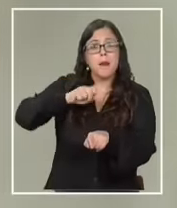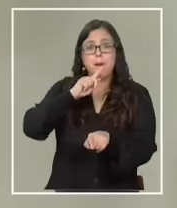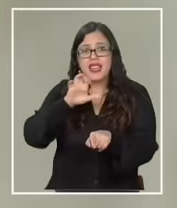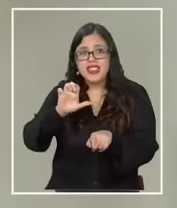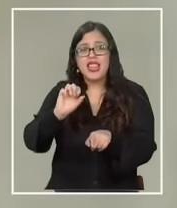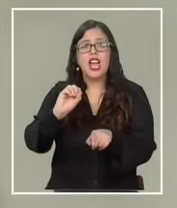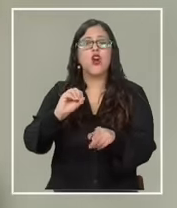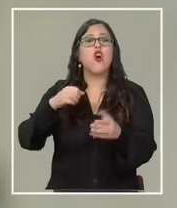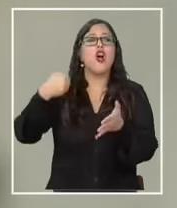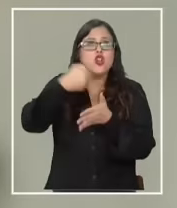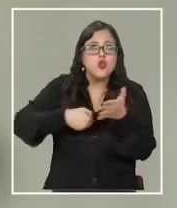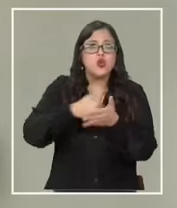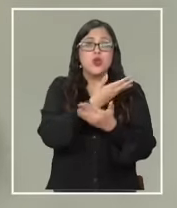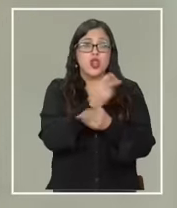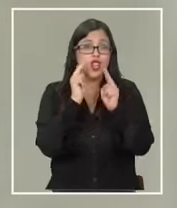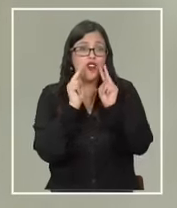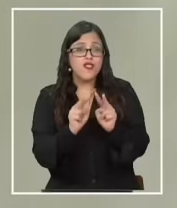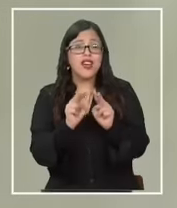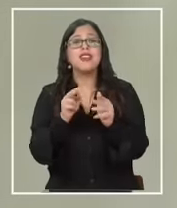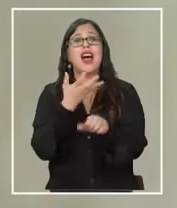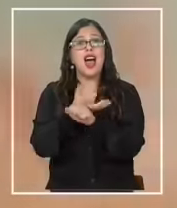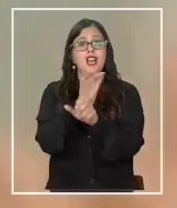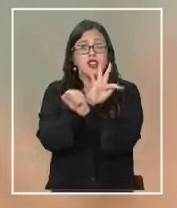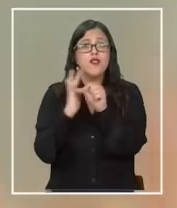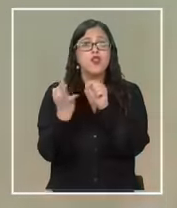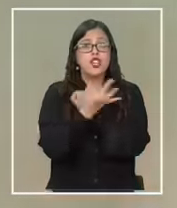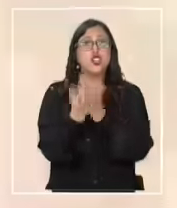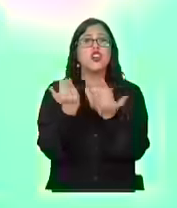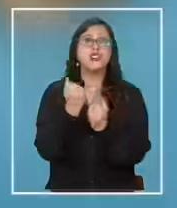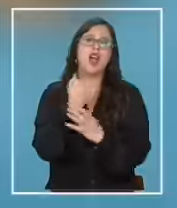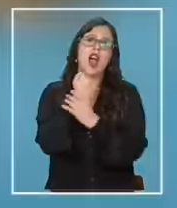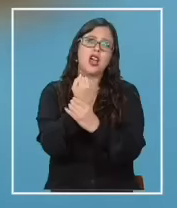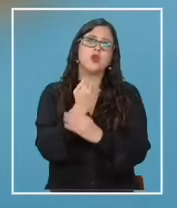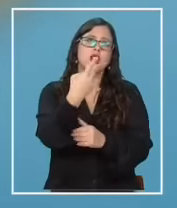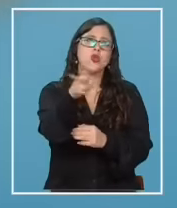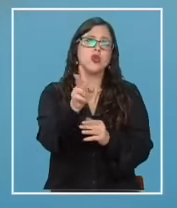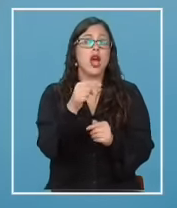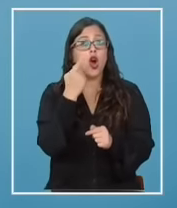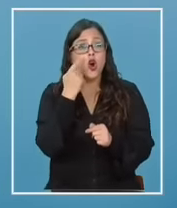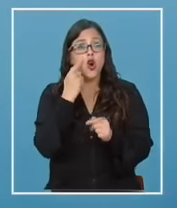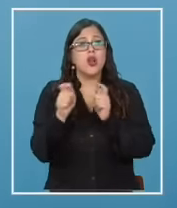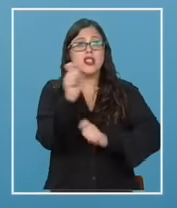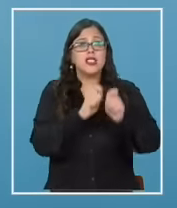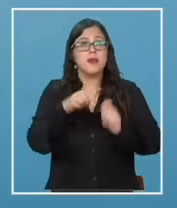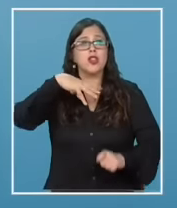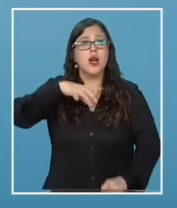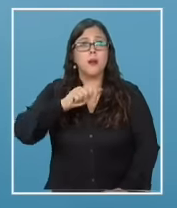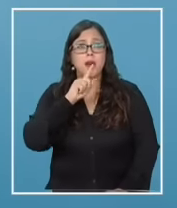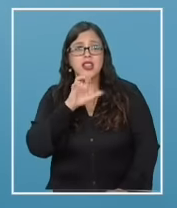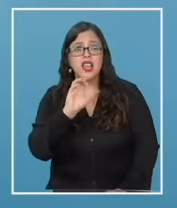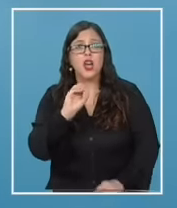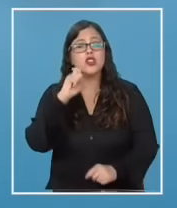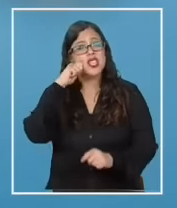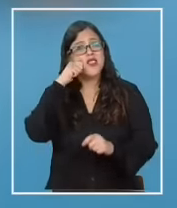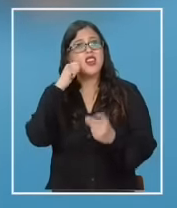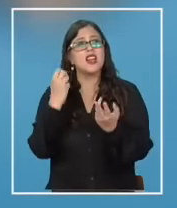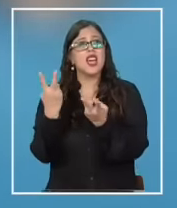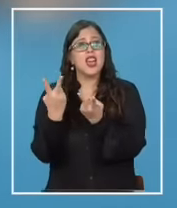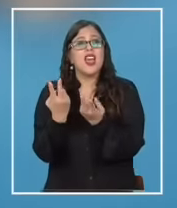batalla una lucha ustedes lo pueden ver y hay una fundación que necesita de tu ayuda como saben el tratamiento de Mateo requiere viajar a Estados Unidos